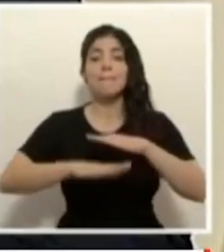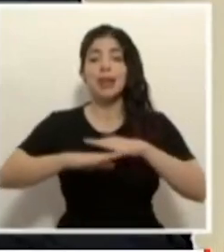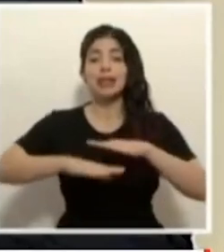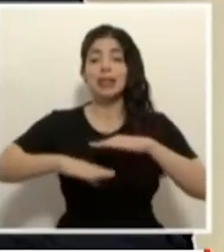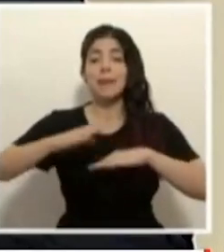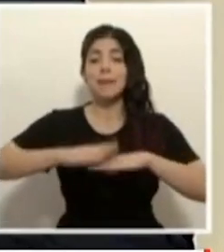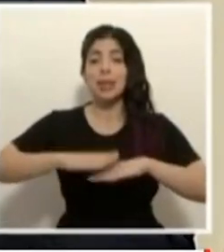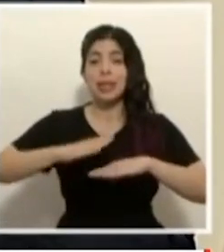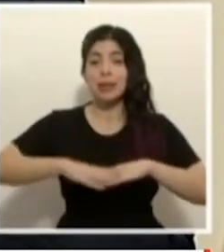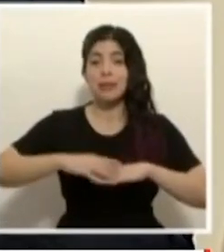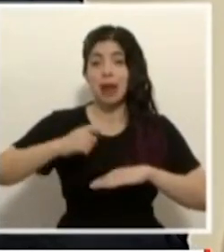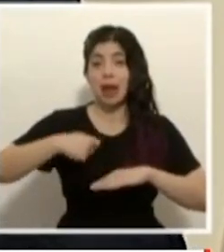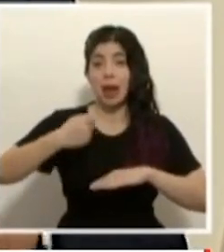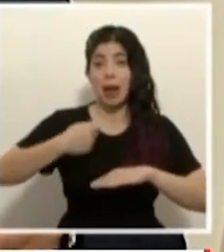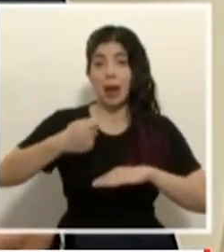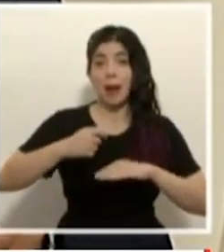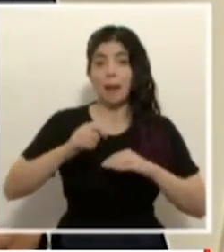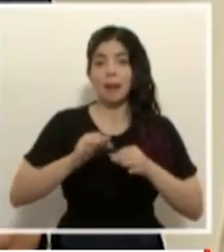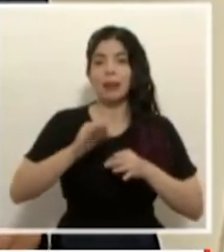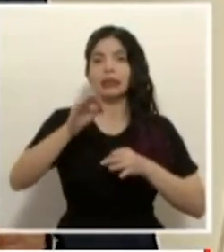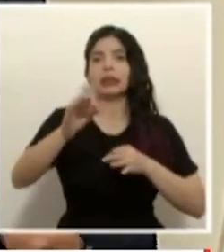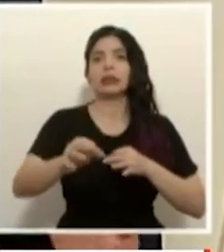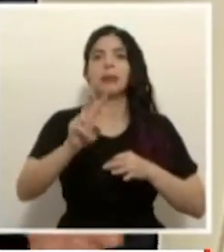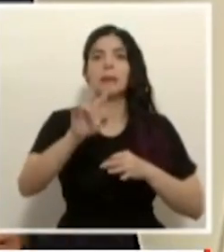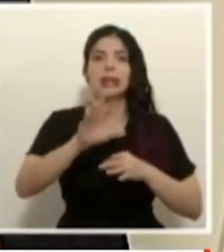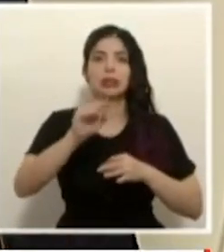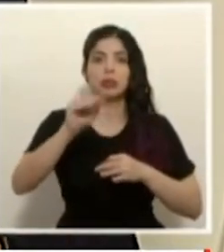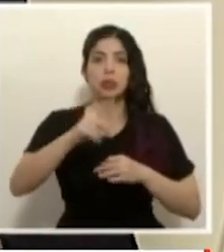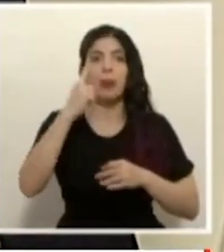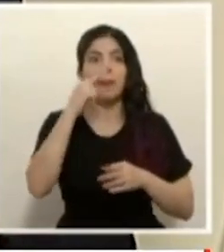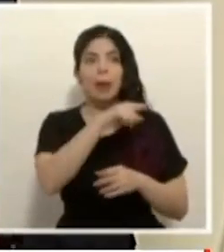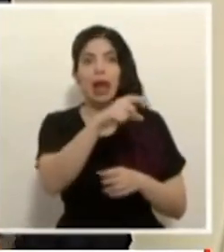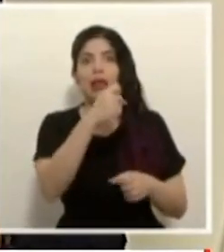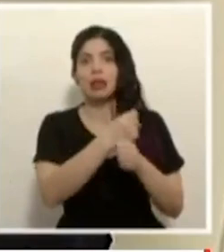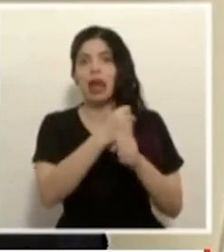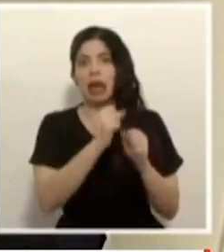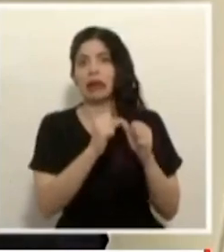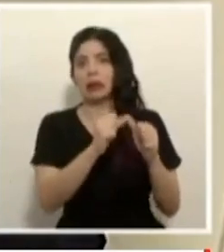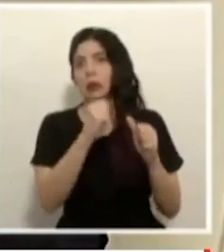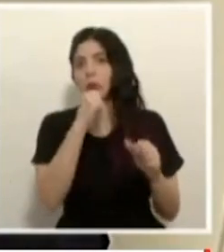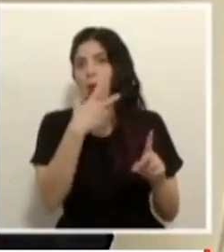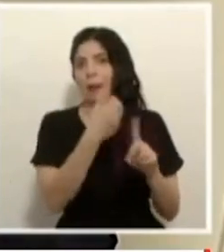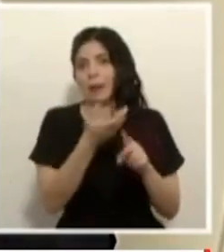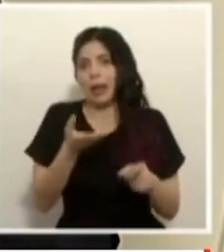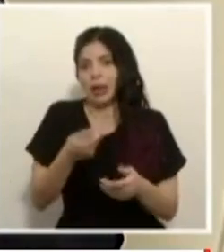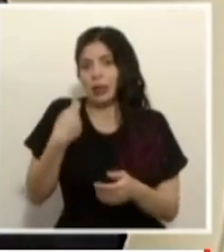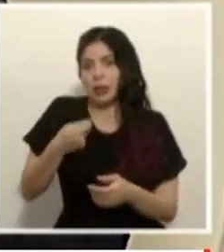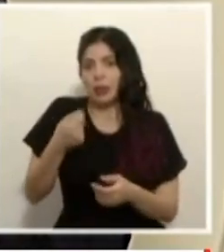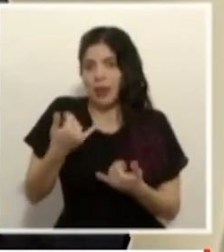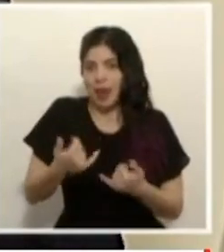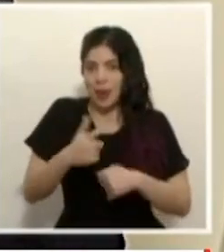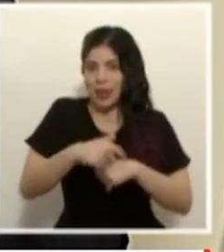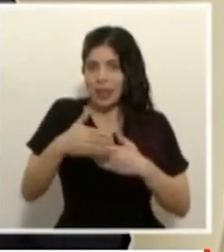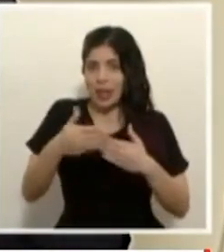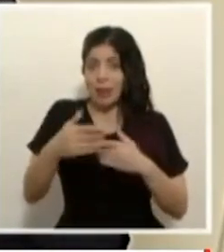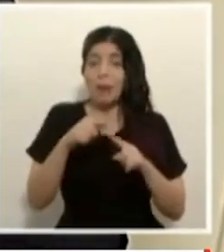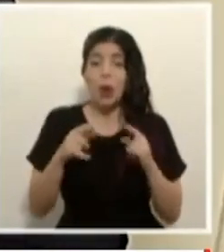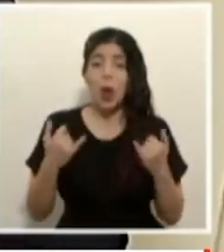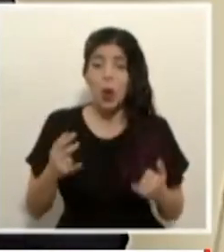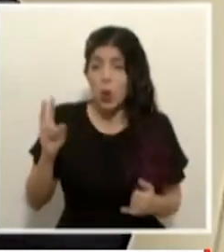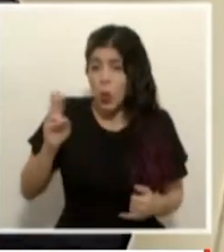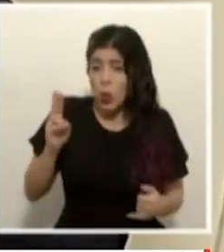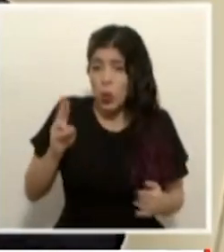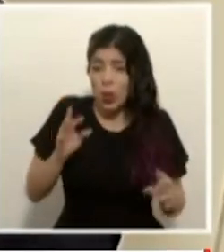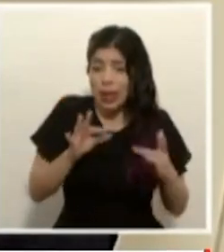contributiva al 25% para no destruir el empleo en este periodo pero lo que necesitamos en este momento lo crítico en este